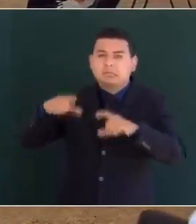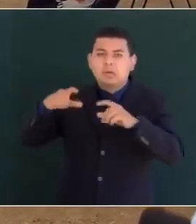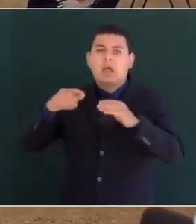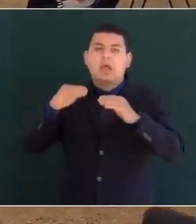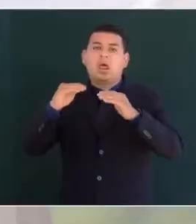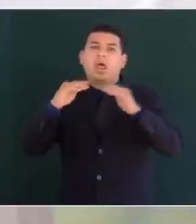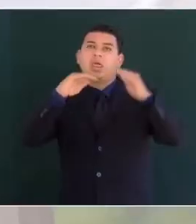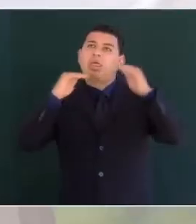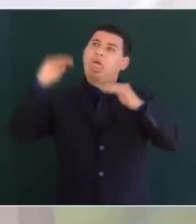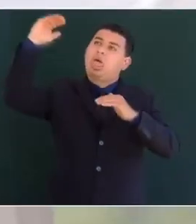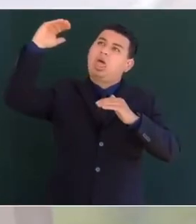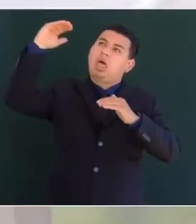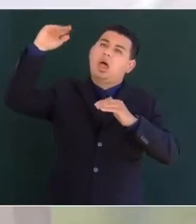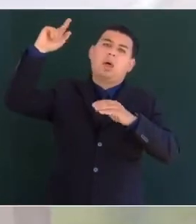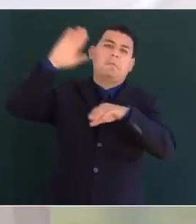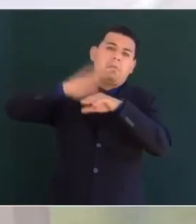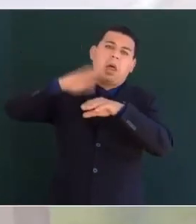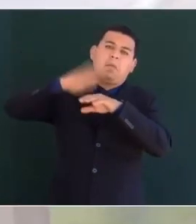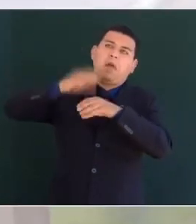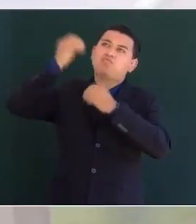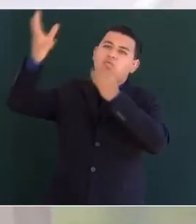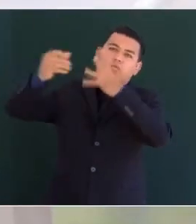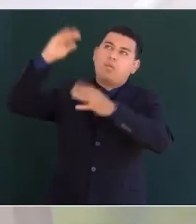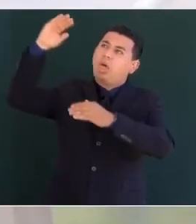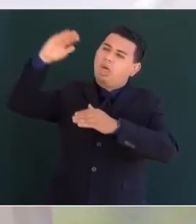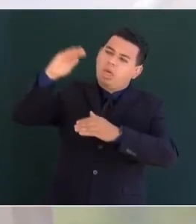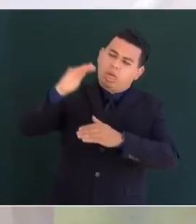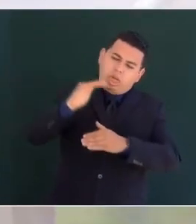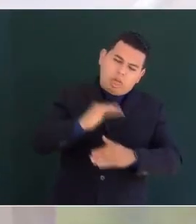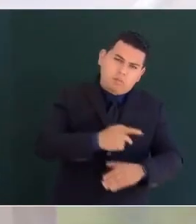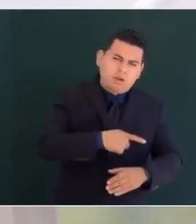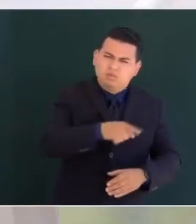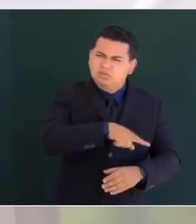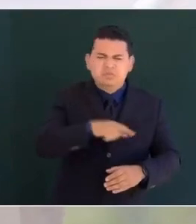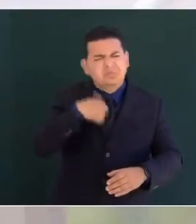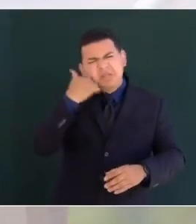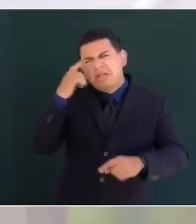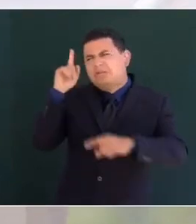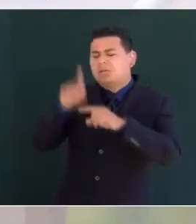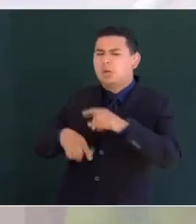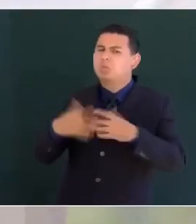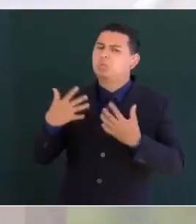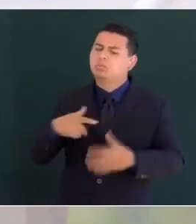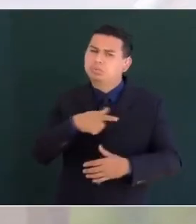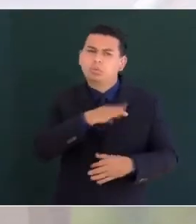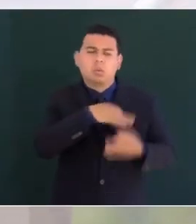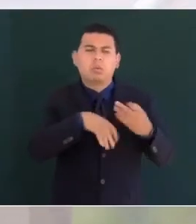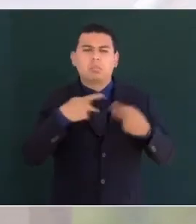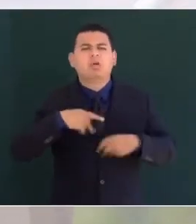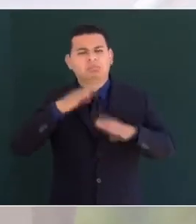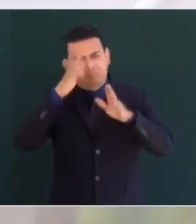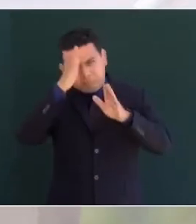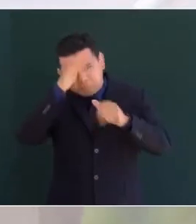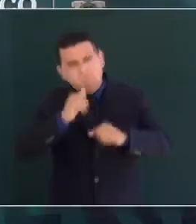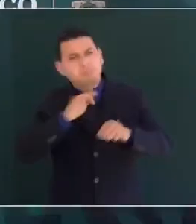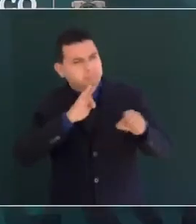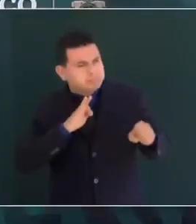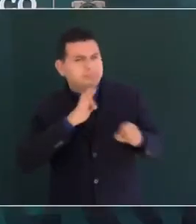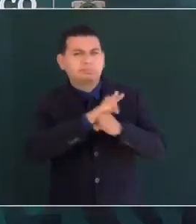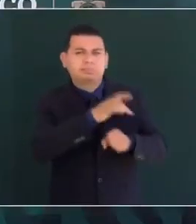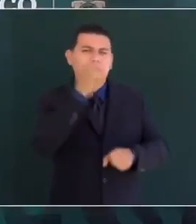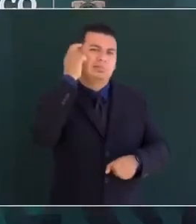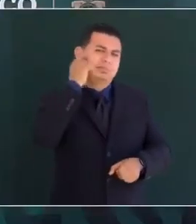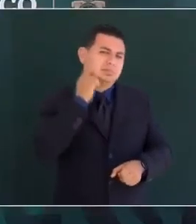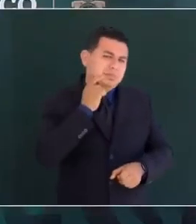clases privilegiadas es imposible olvidar también que a mediados